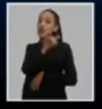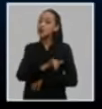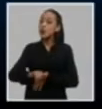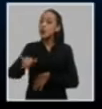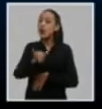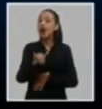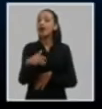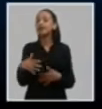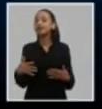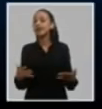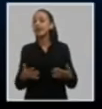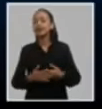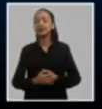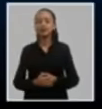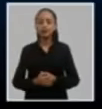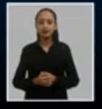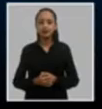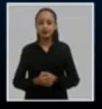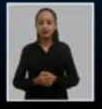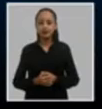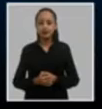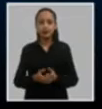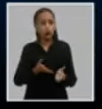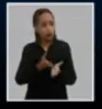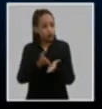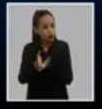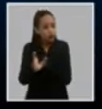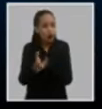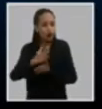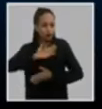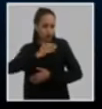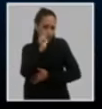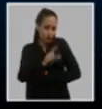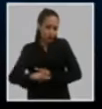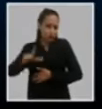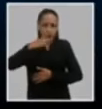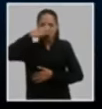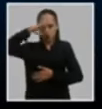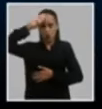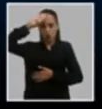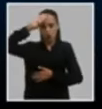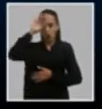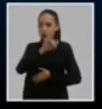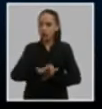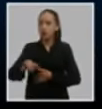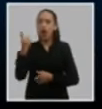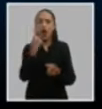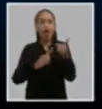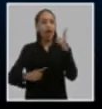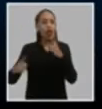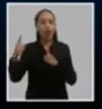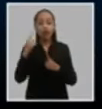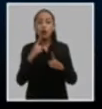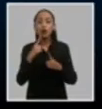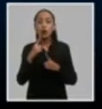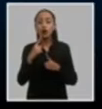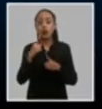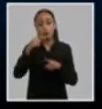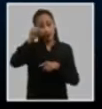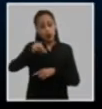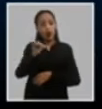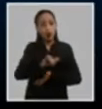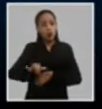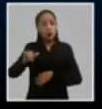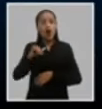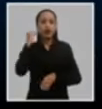también sobre la continuidad del modelo socialista cubano y la reformulación de algunos de sus postulados